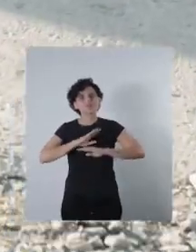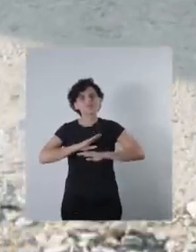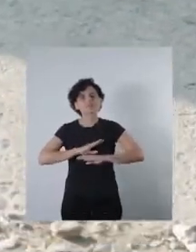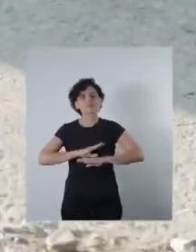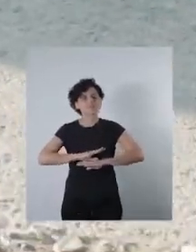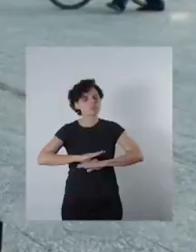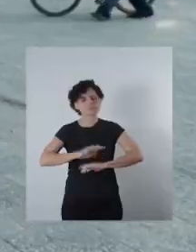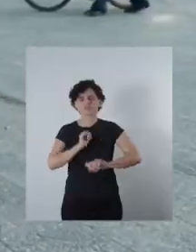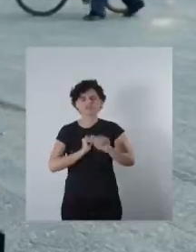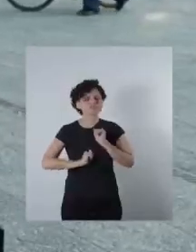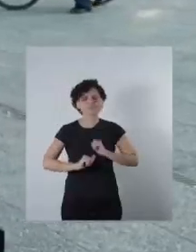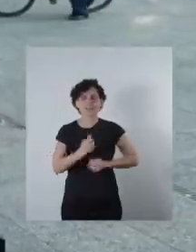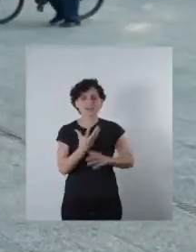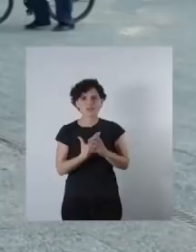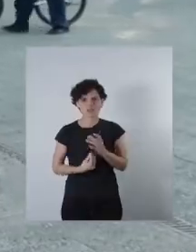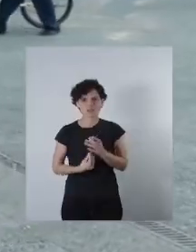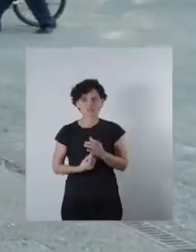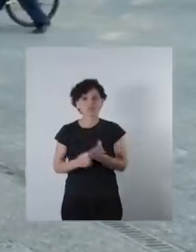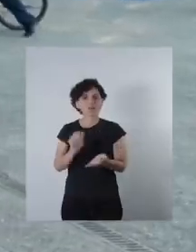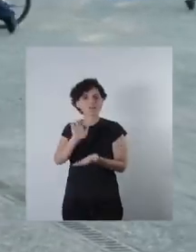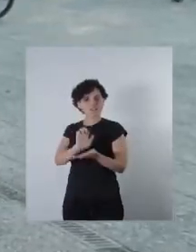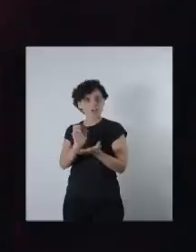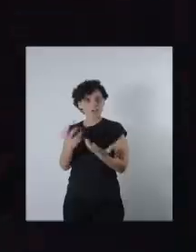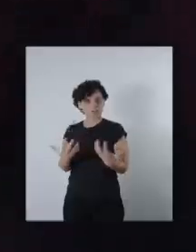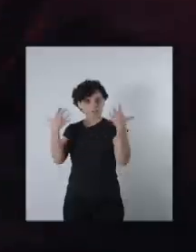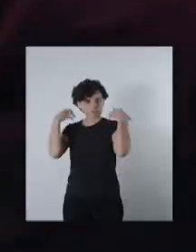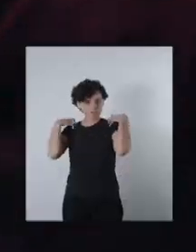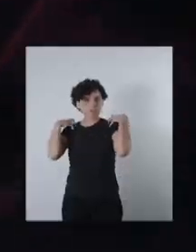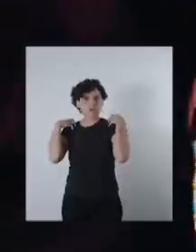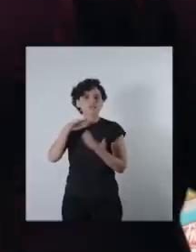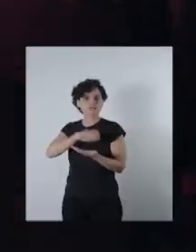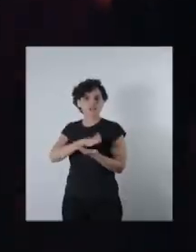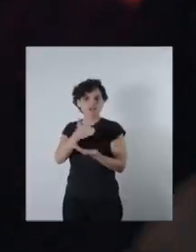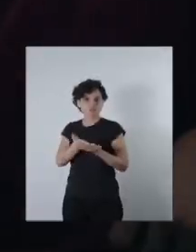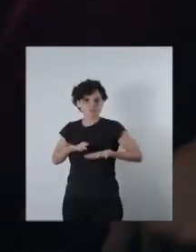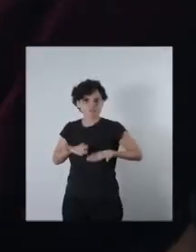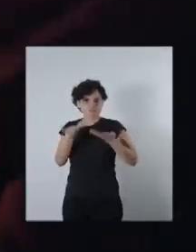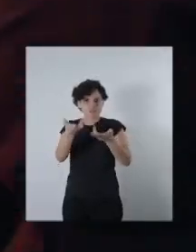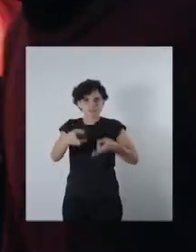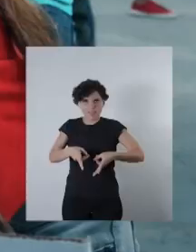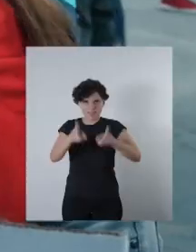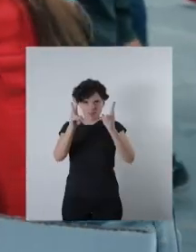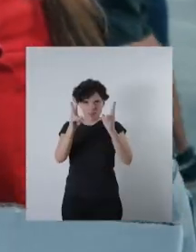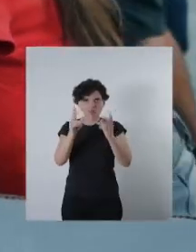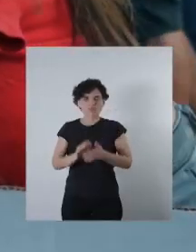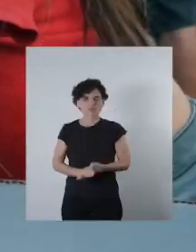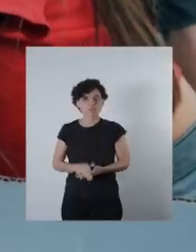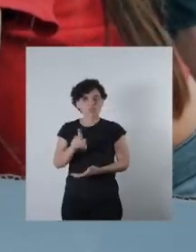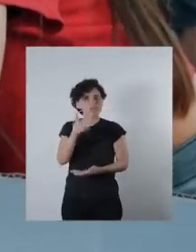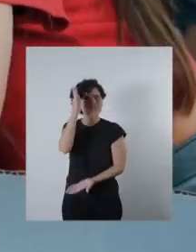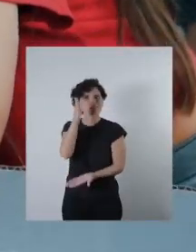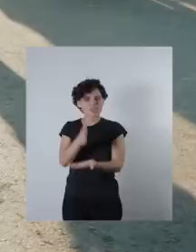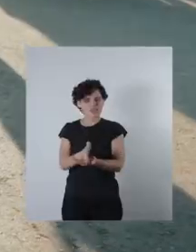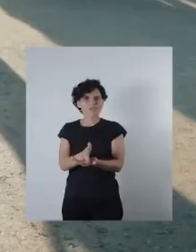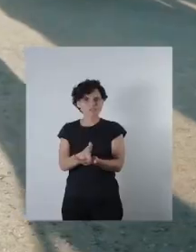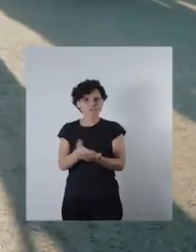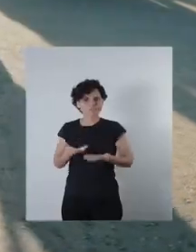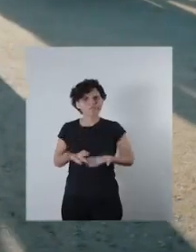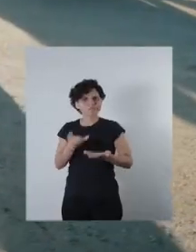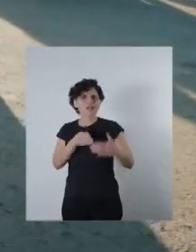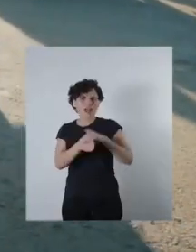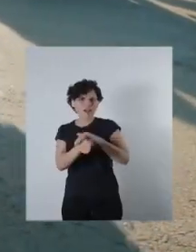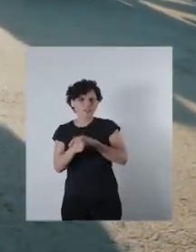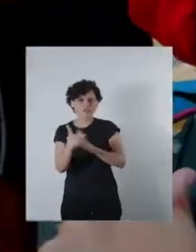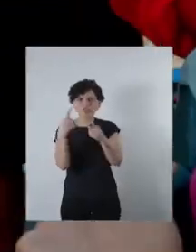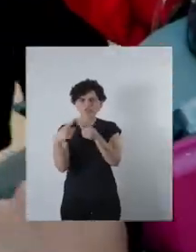Puede salir de esa tortura. En un Estado garante, la salud tiene que ser concebida como un derecho. Es su deber garantizar el